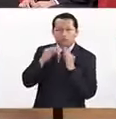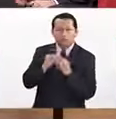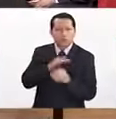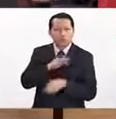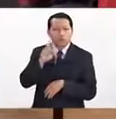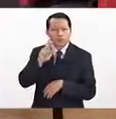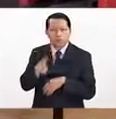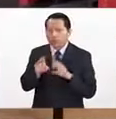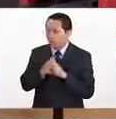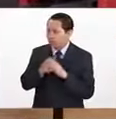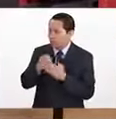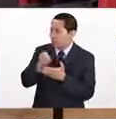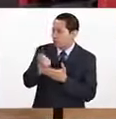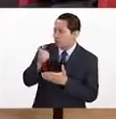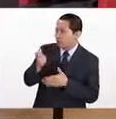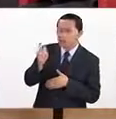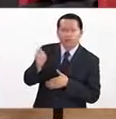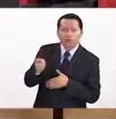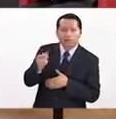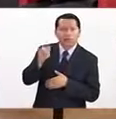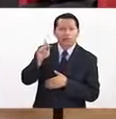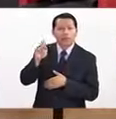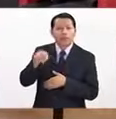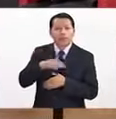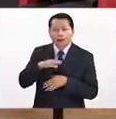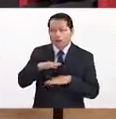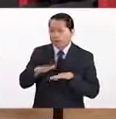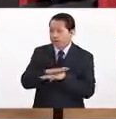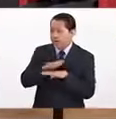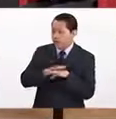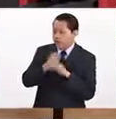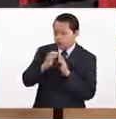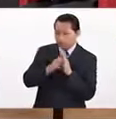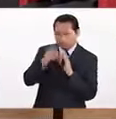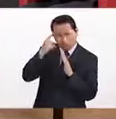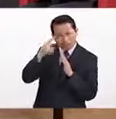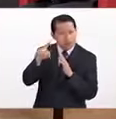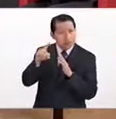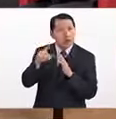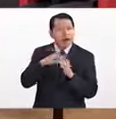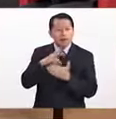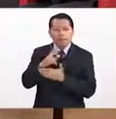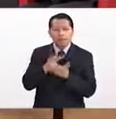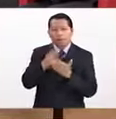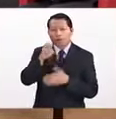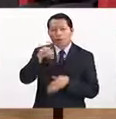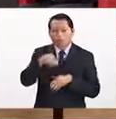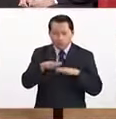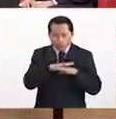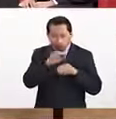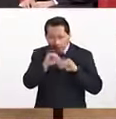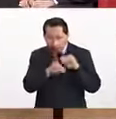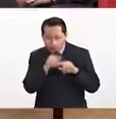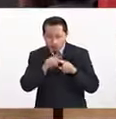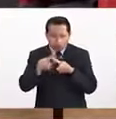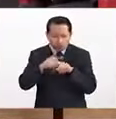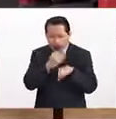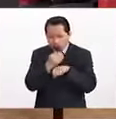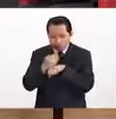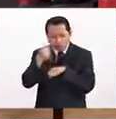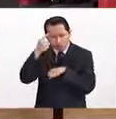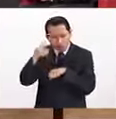ver la economía, ¿cada cuándo el Politécnico hace los ajustes en sus planes de estudio para poder, precisamente, ofrecerles la